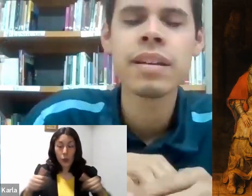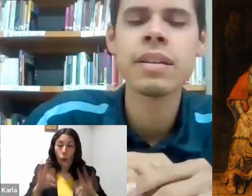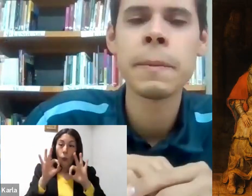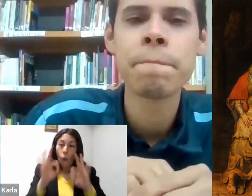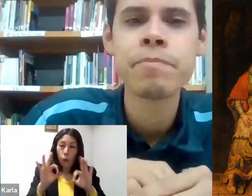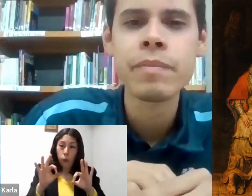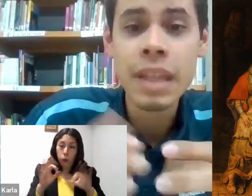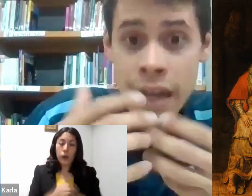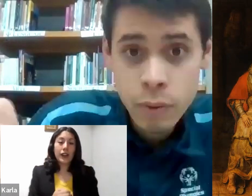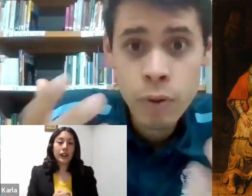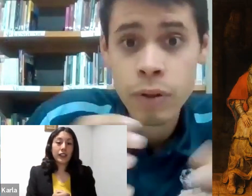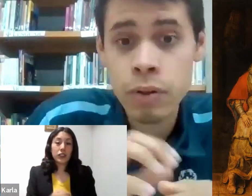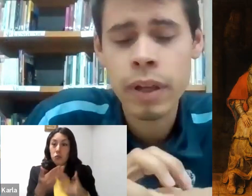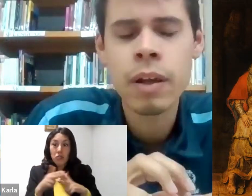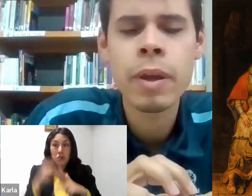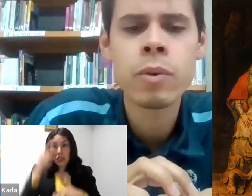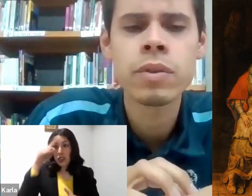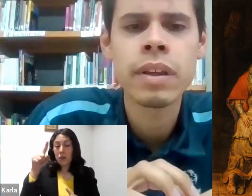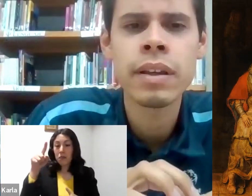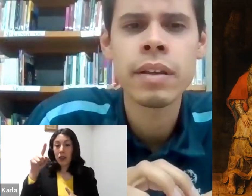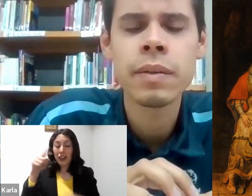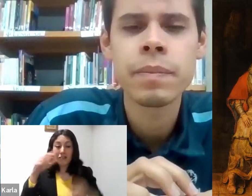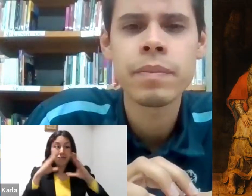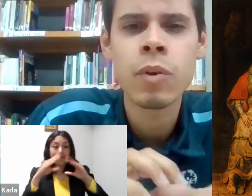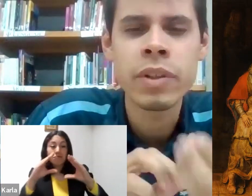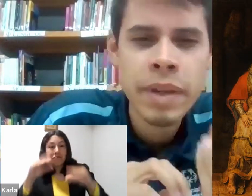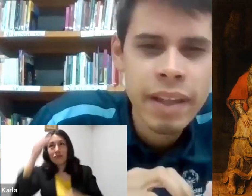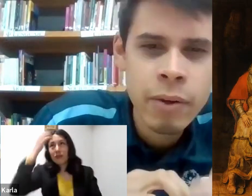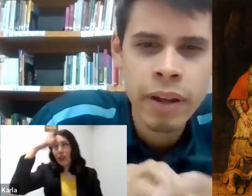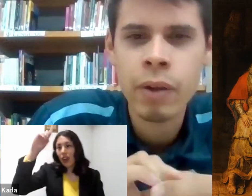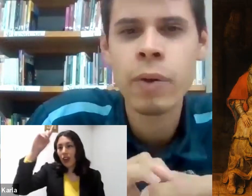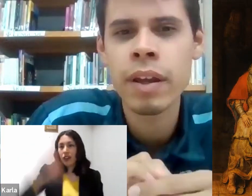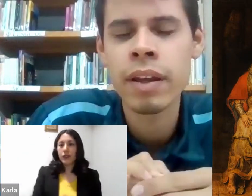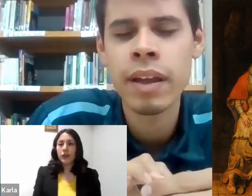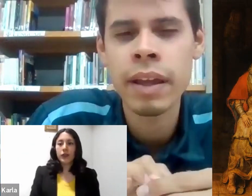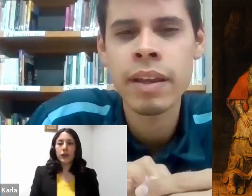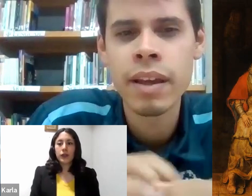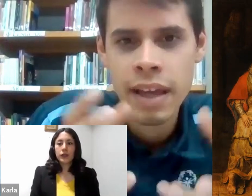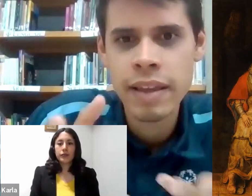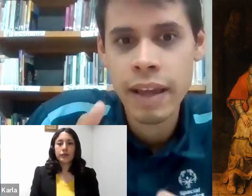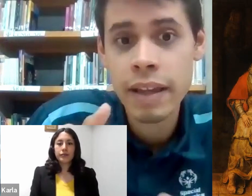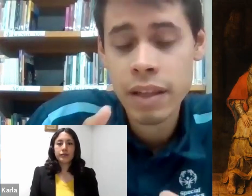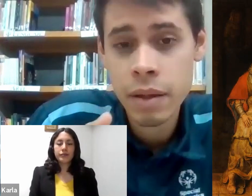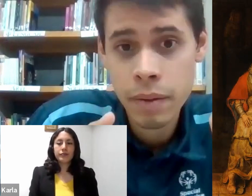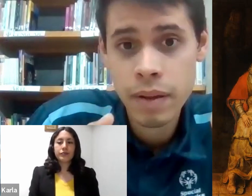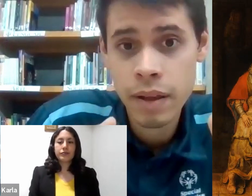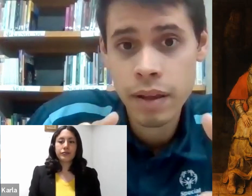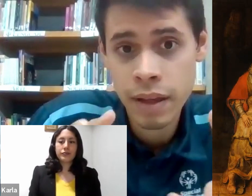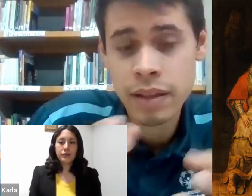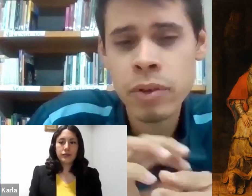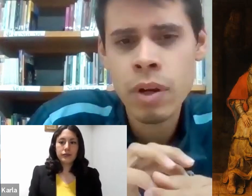a todos los que la vemos, como ese misterio que recoge en ella. Y en esta